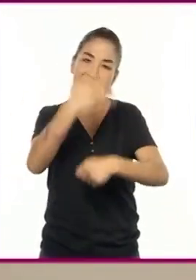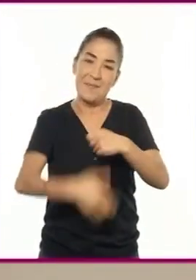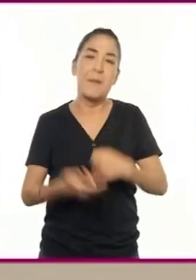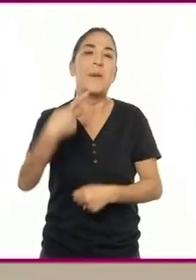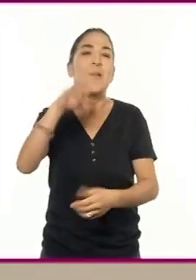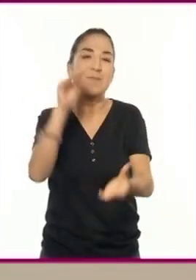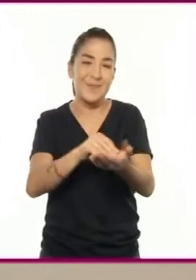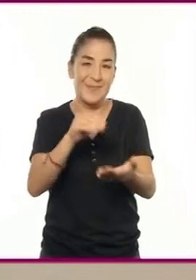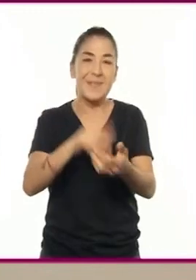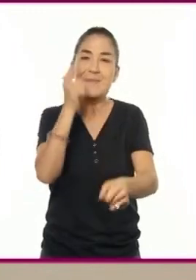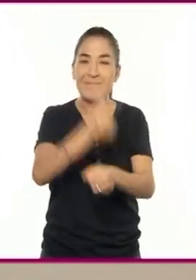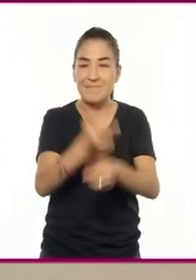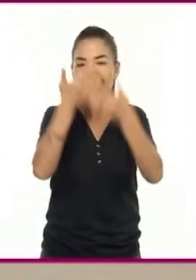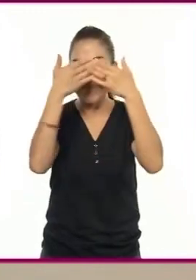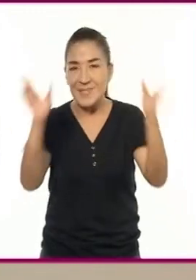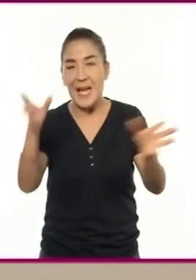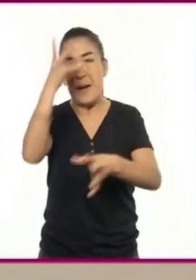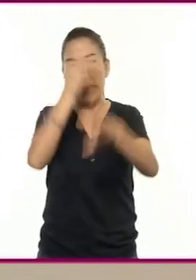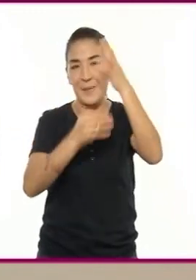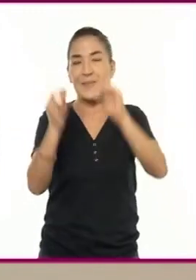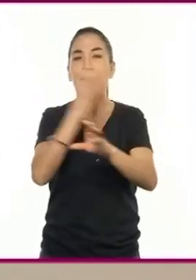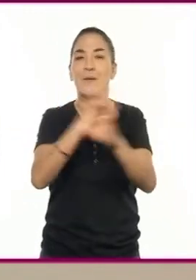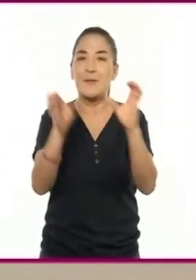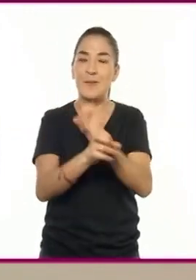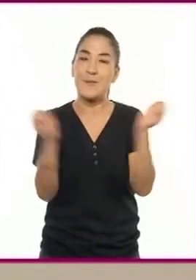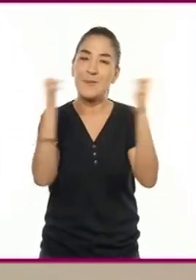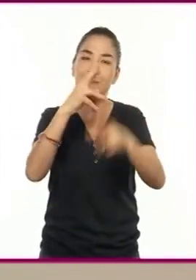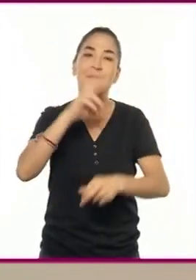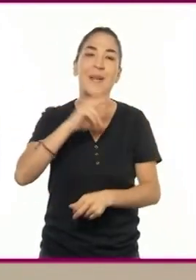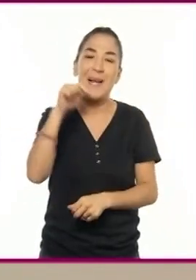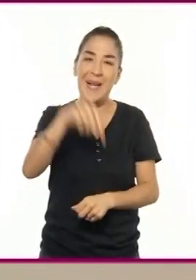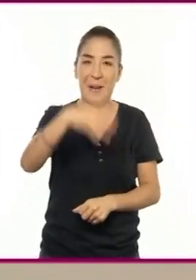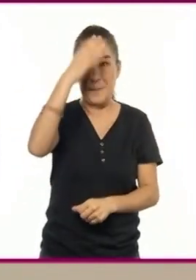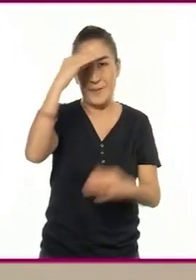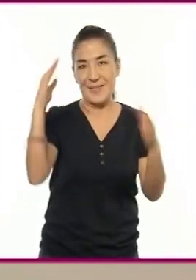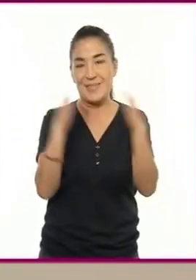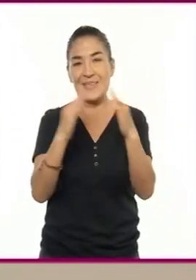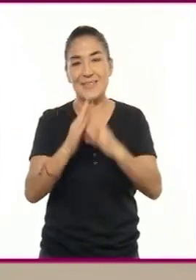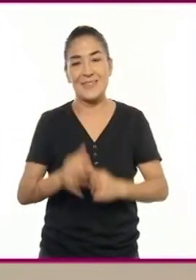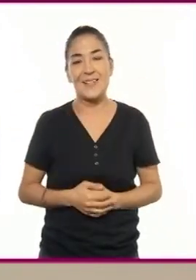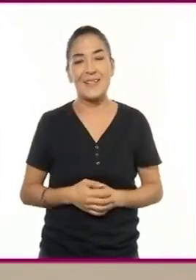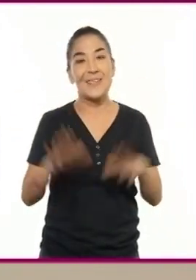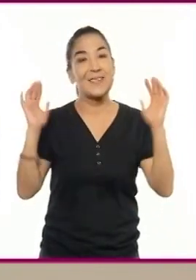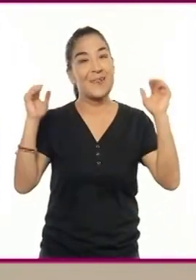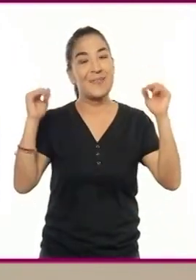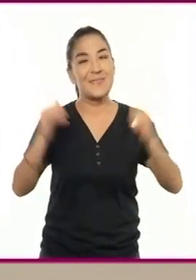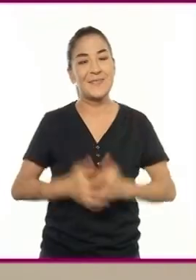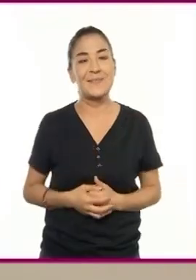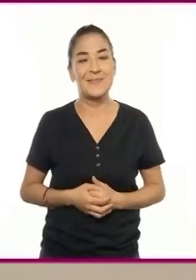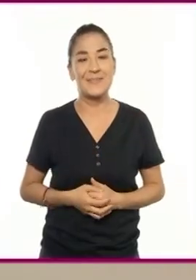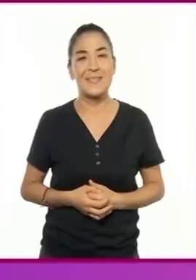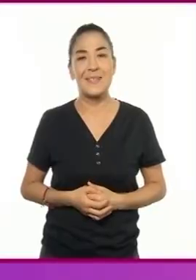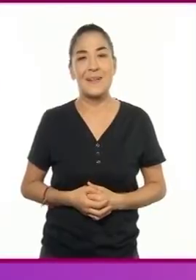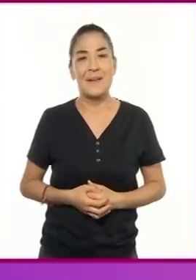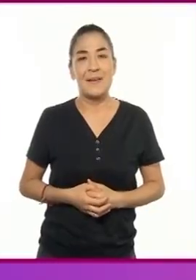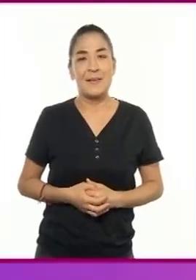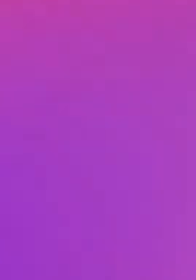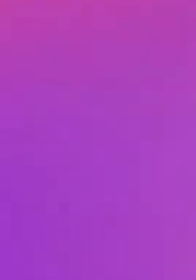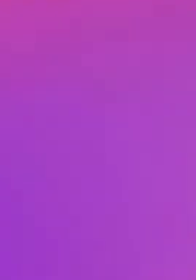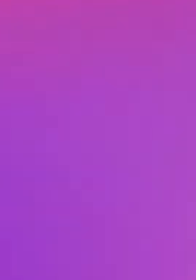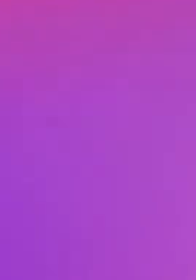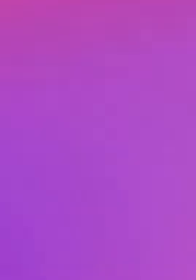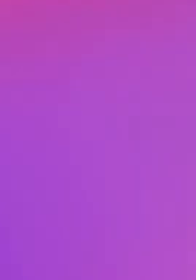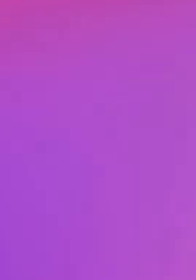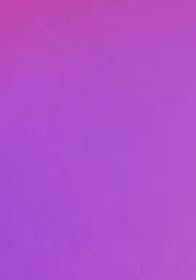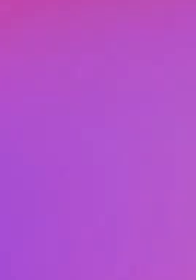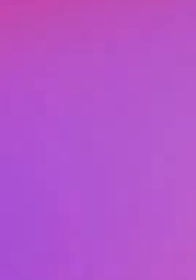aún nos queda mucho por explorar y descubrir. Así que nos vemos pronto aquí, en Aprende en Casa. ¡Hasta la próxima! Si